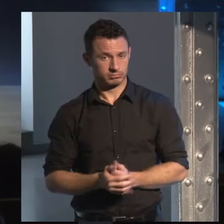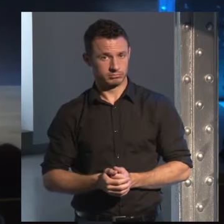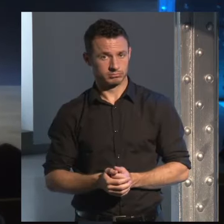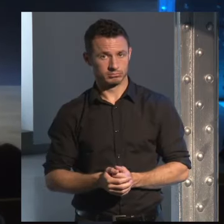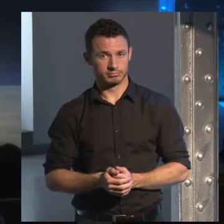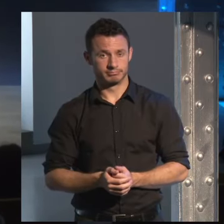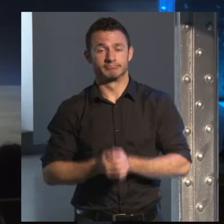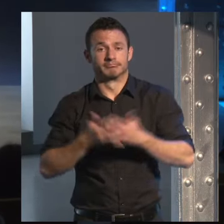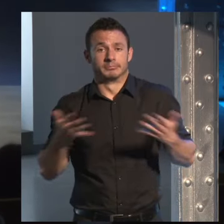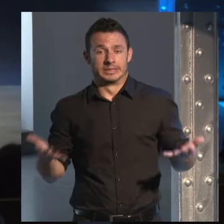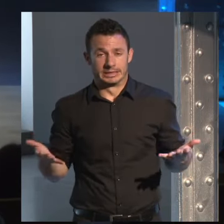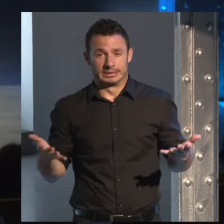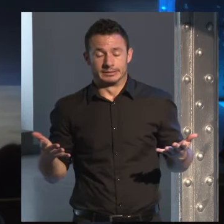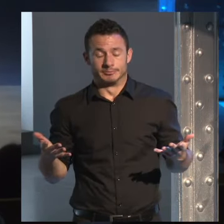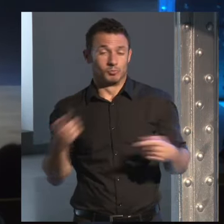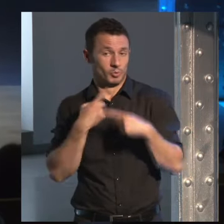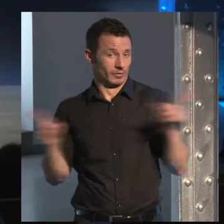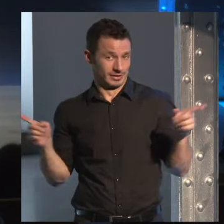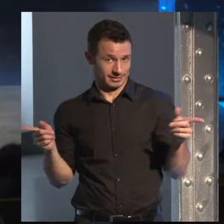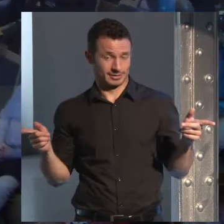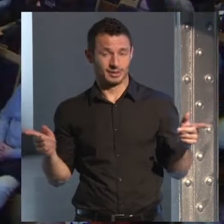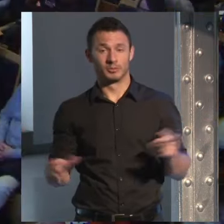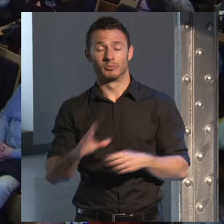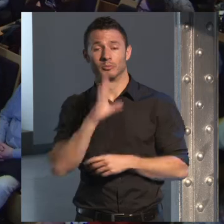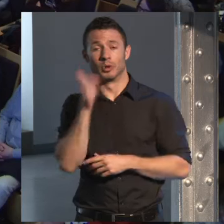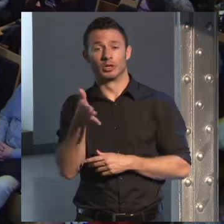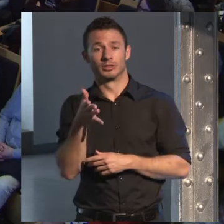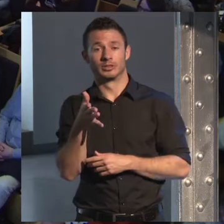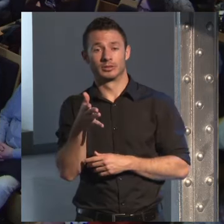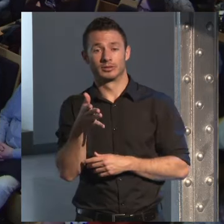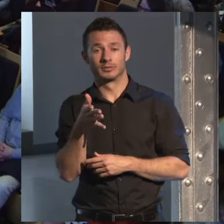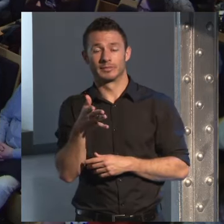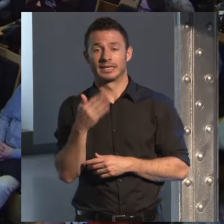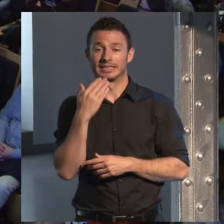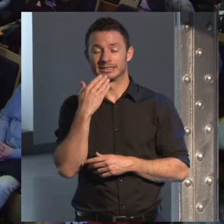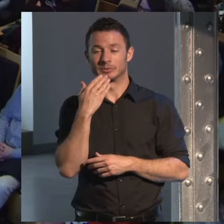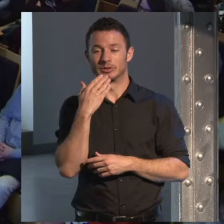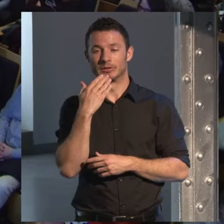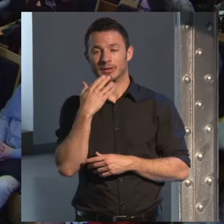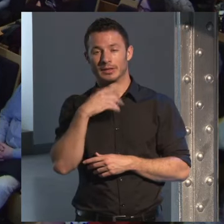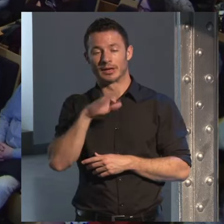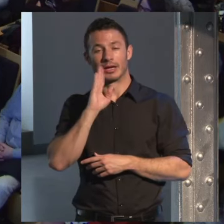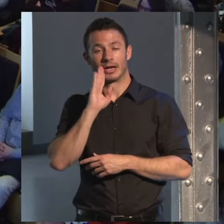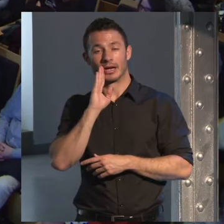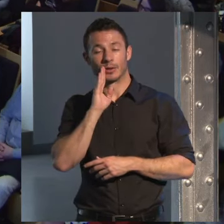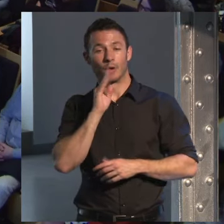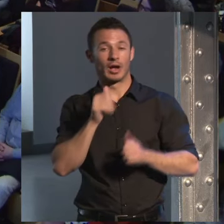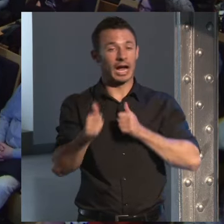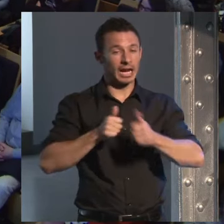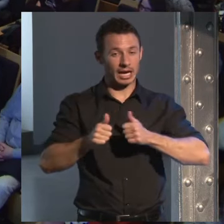entonces es diferente por eso te digo no es lo mismo en esa carrera de 100 metros de verdad